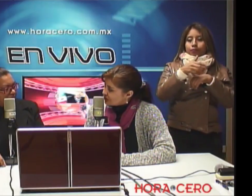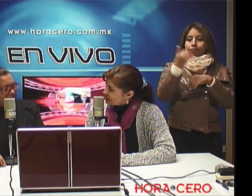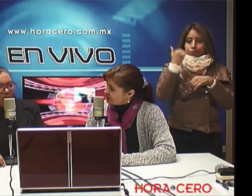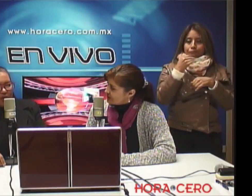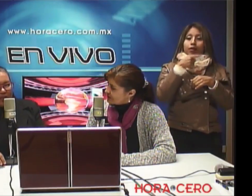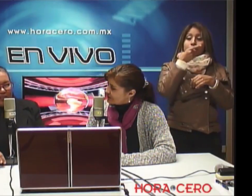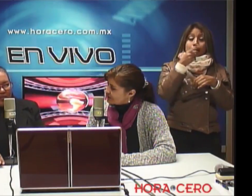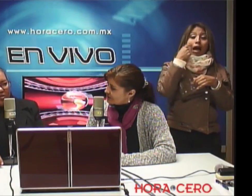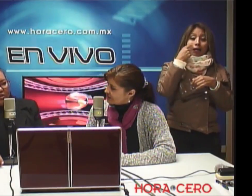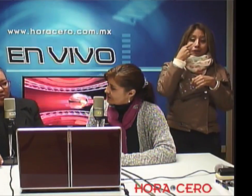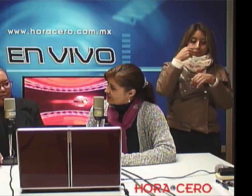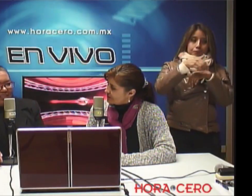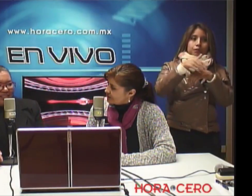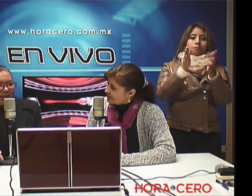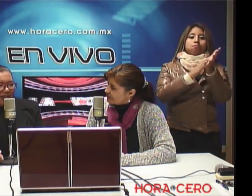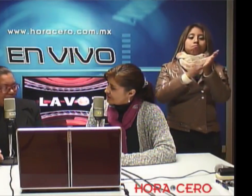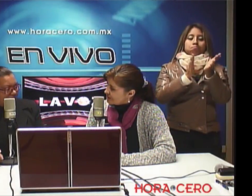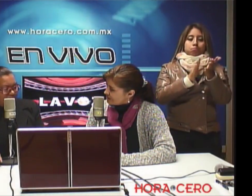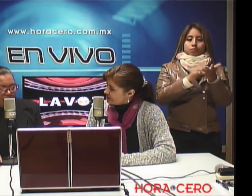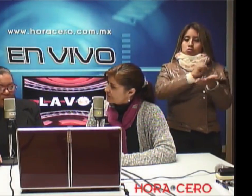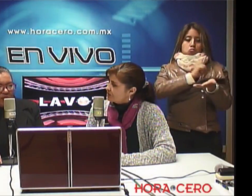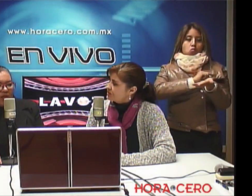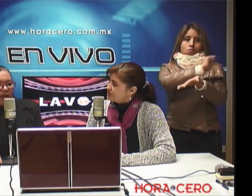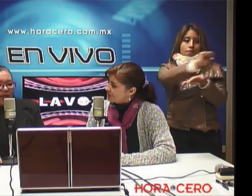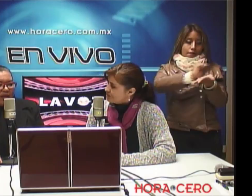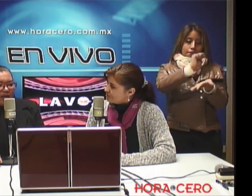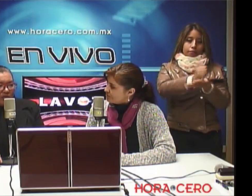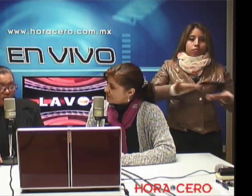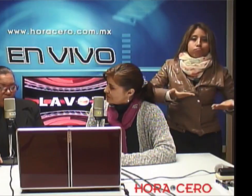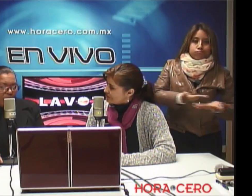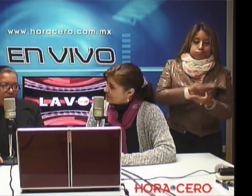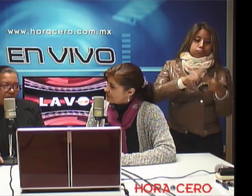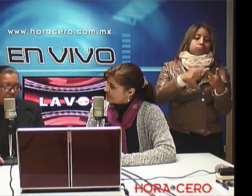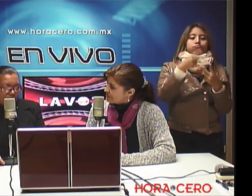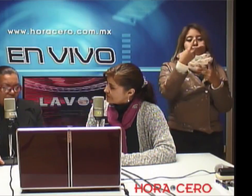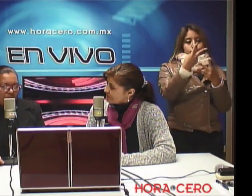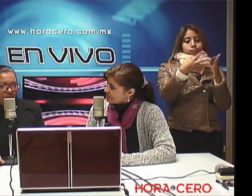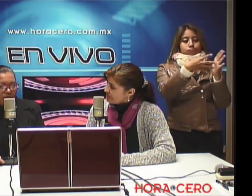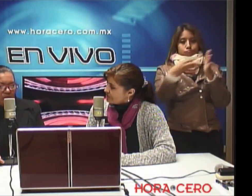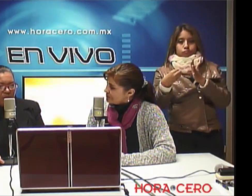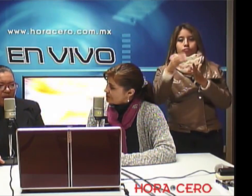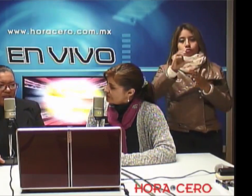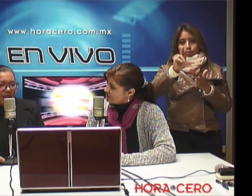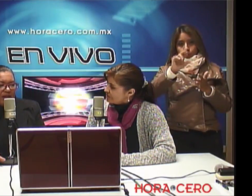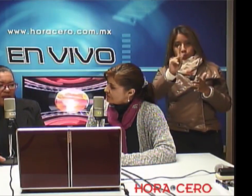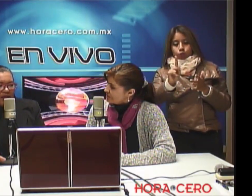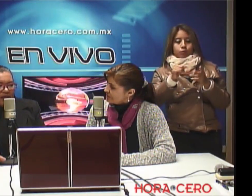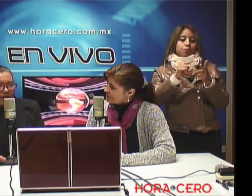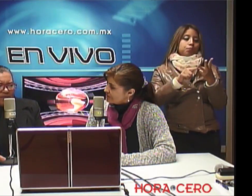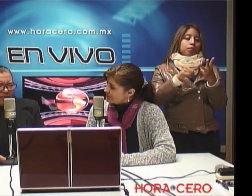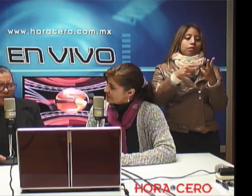requisitos cuáles son? Los requisitos solamente es acta de nacimiento, dos copias, CURP, dos copias,